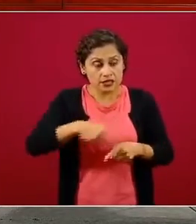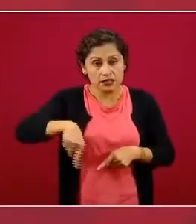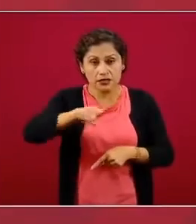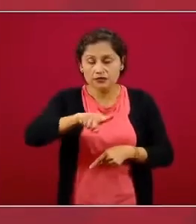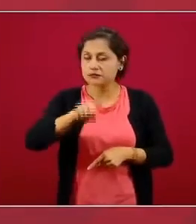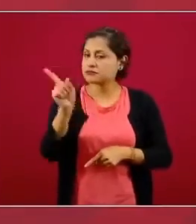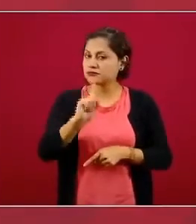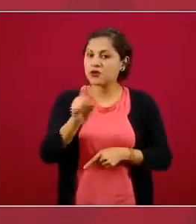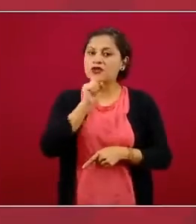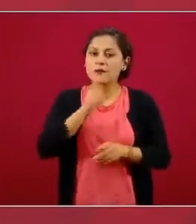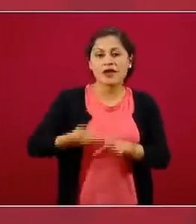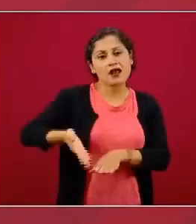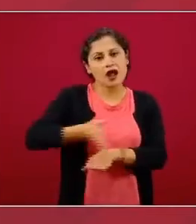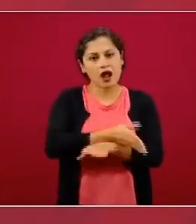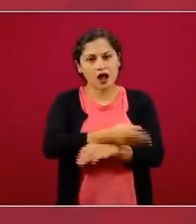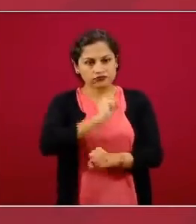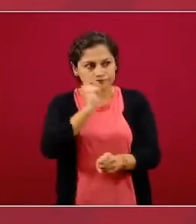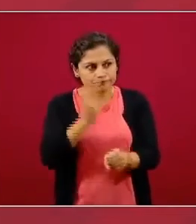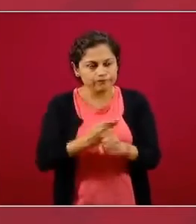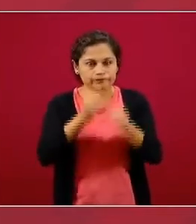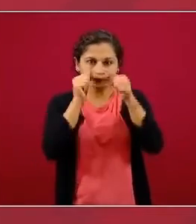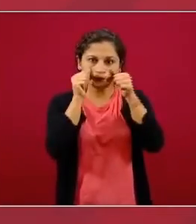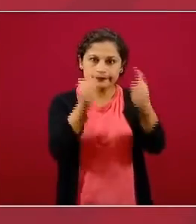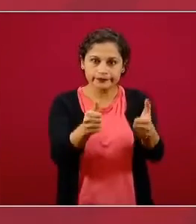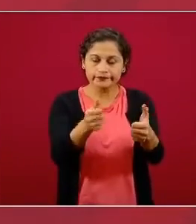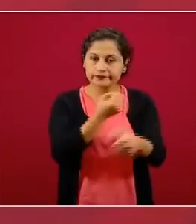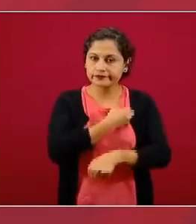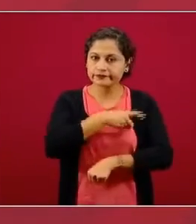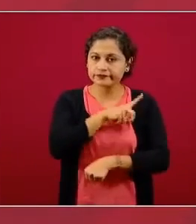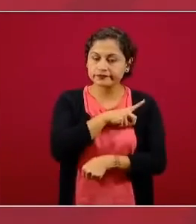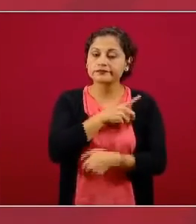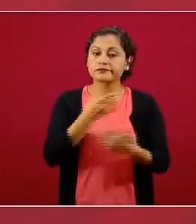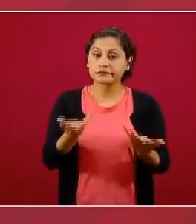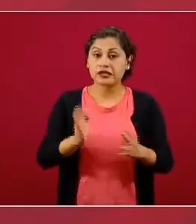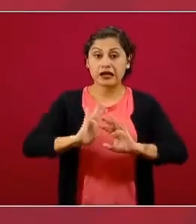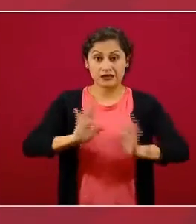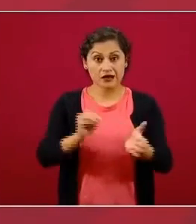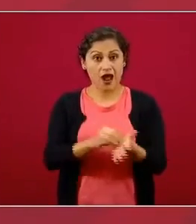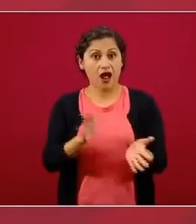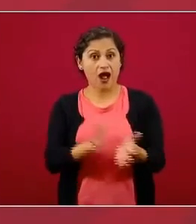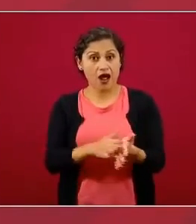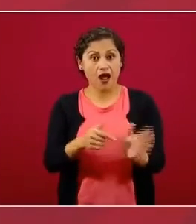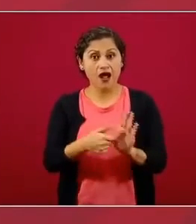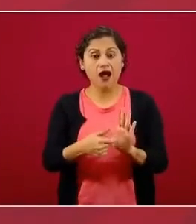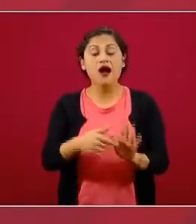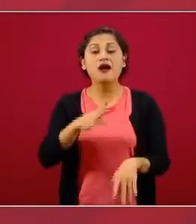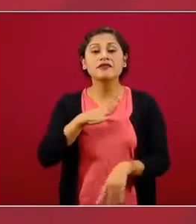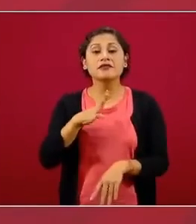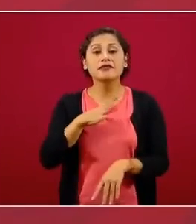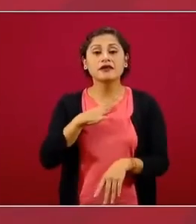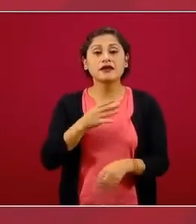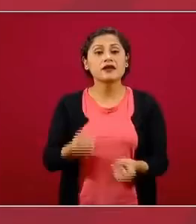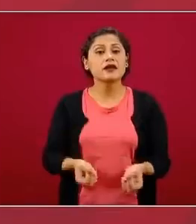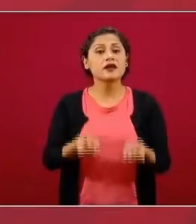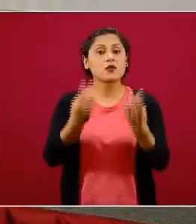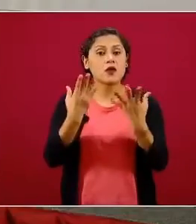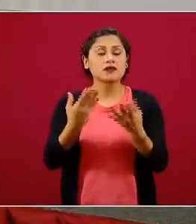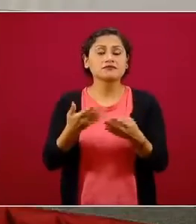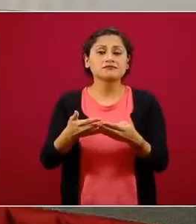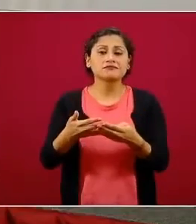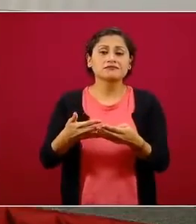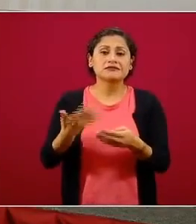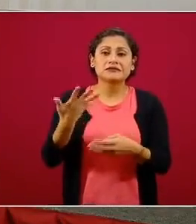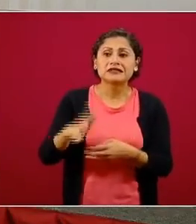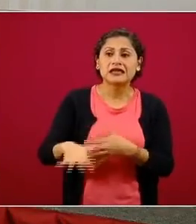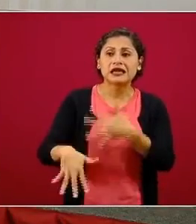preventivos. Hay cifras muy claramente reconocidas desde hace más de 10, 15, quizá